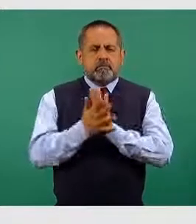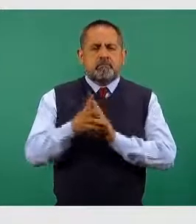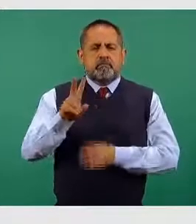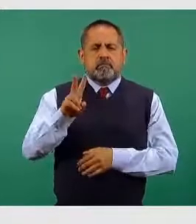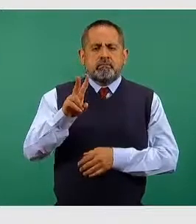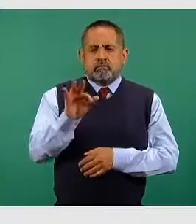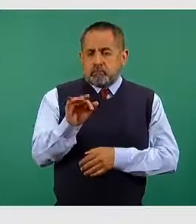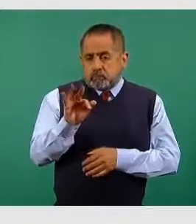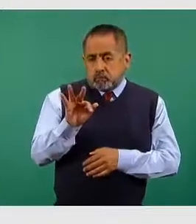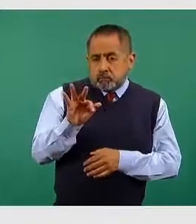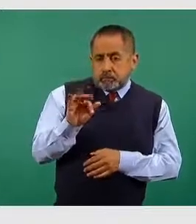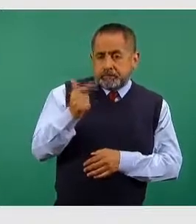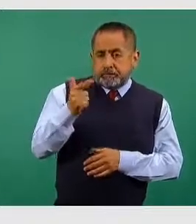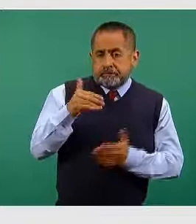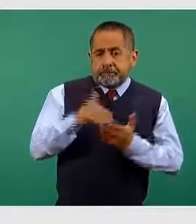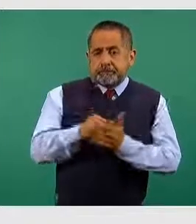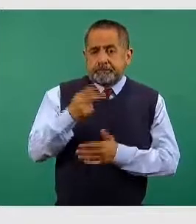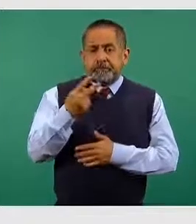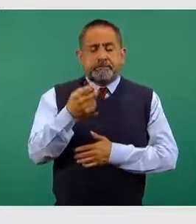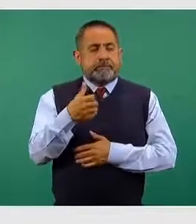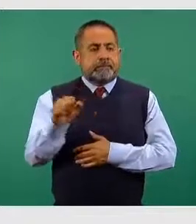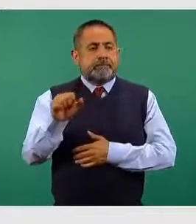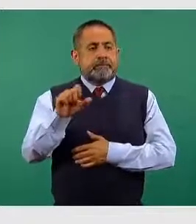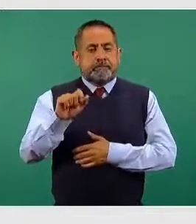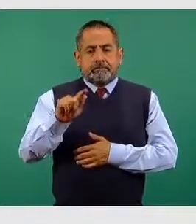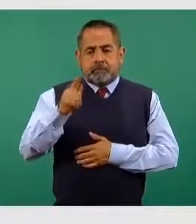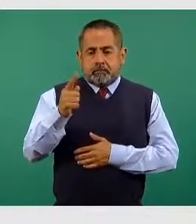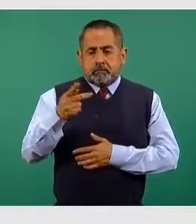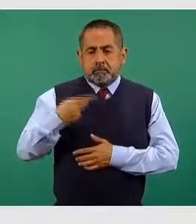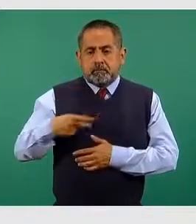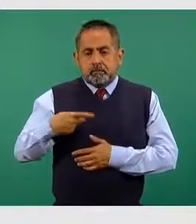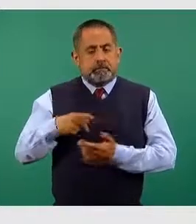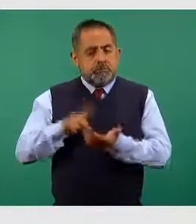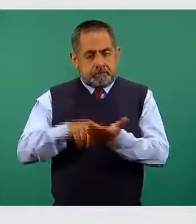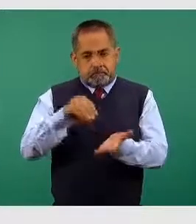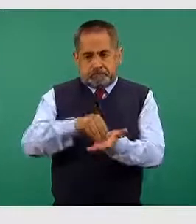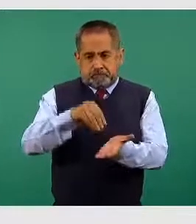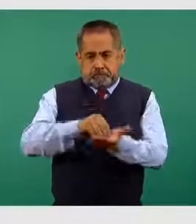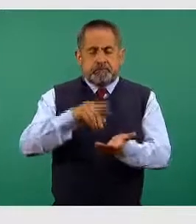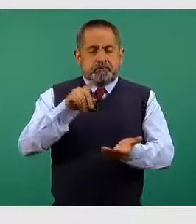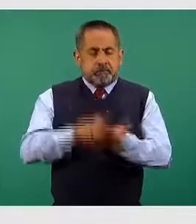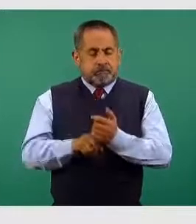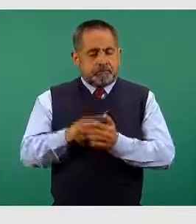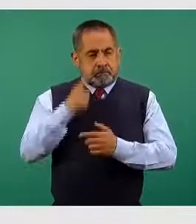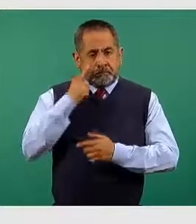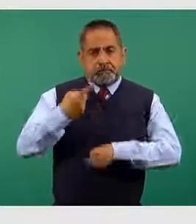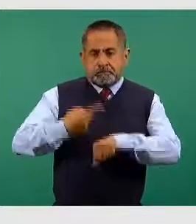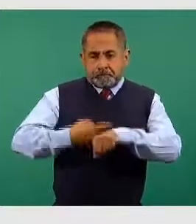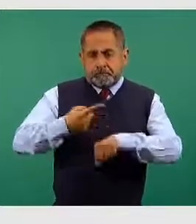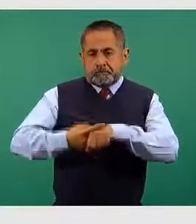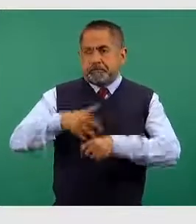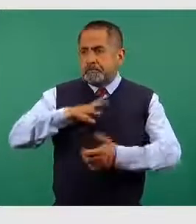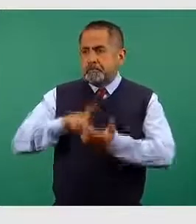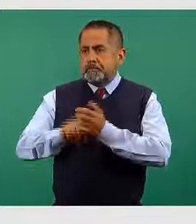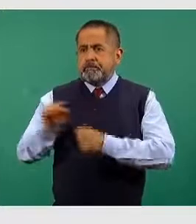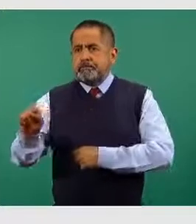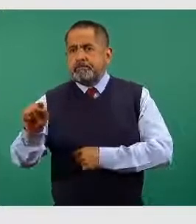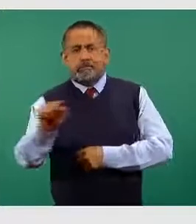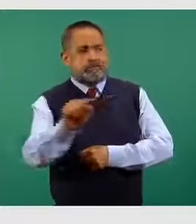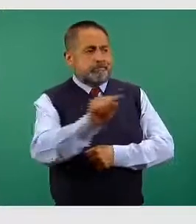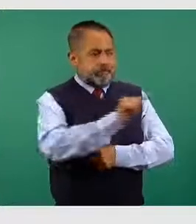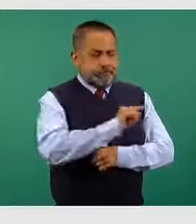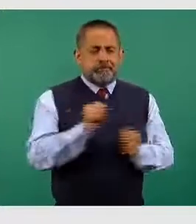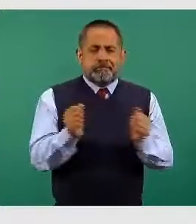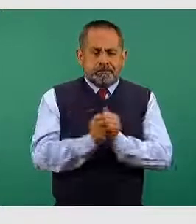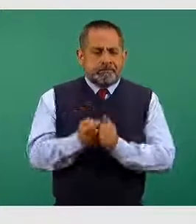671 personas que actualmente estarían teniendo una infección activa con el